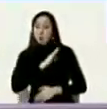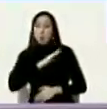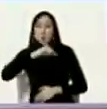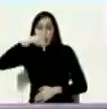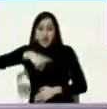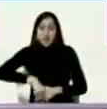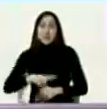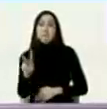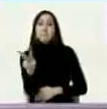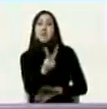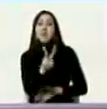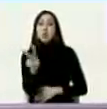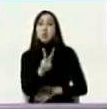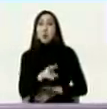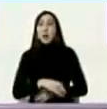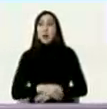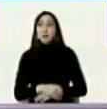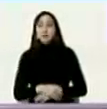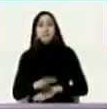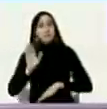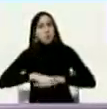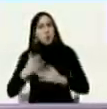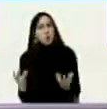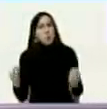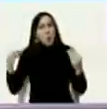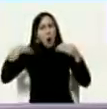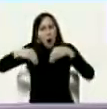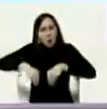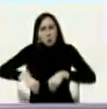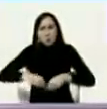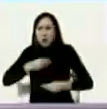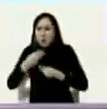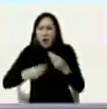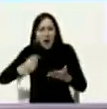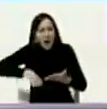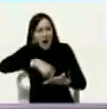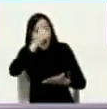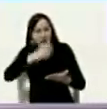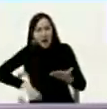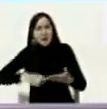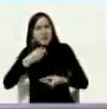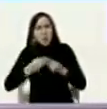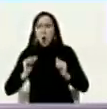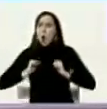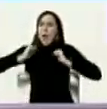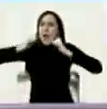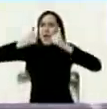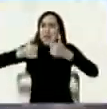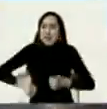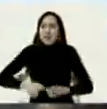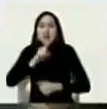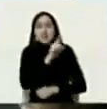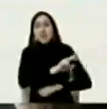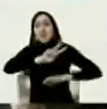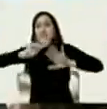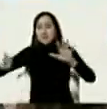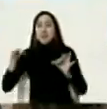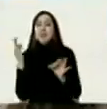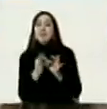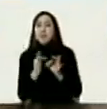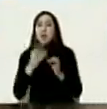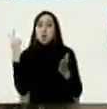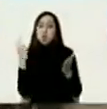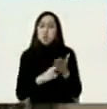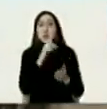por eso esos acuerdos que se firmaron y se iniciaron el 17 de septiembre del